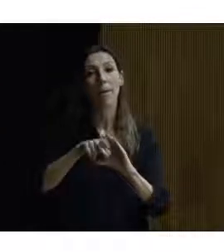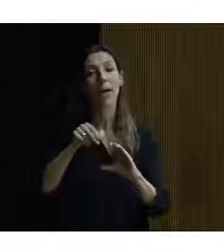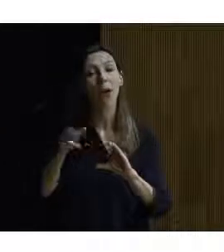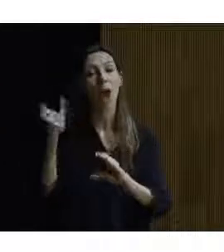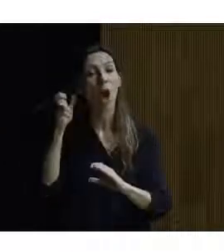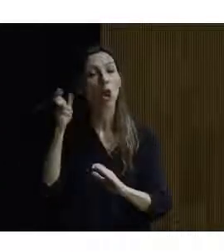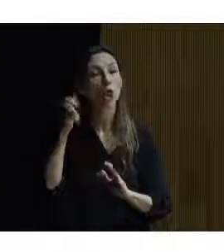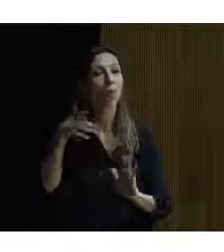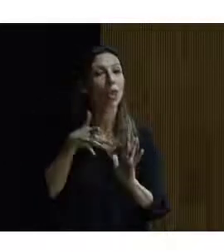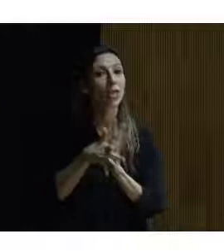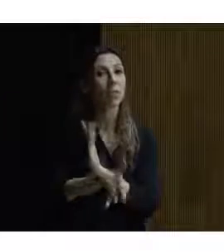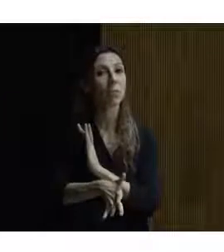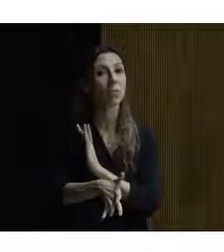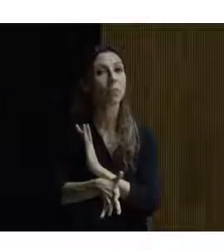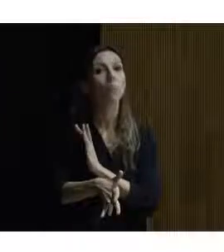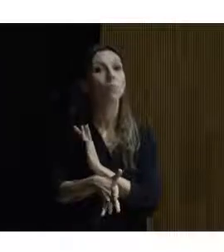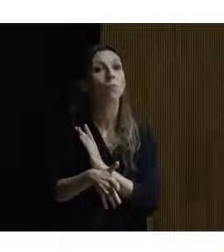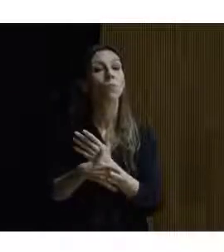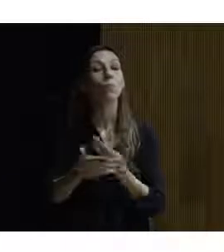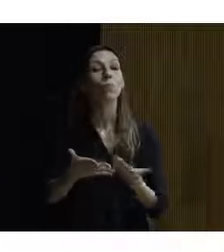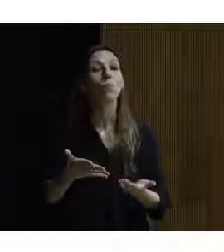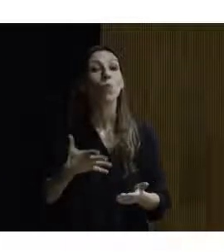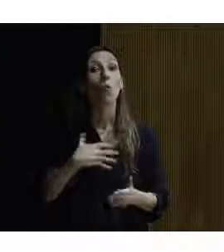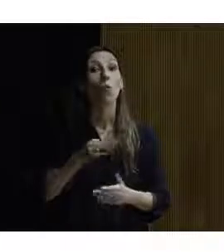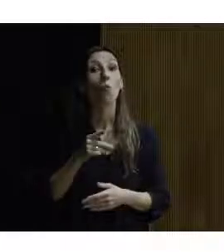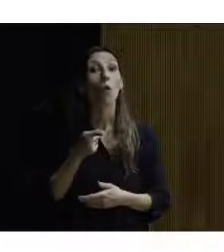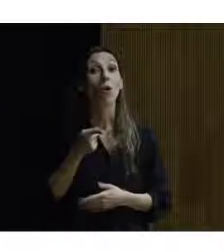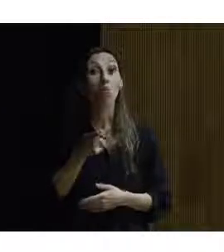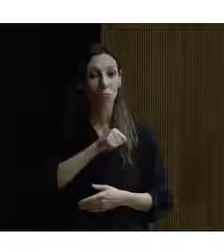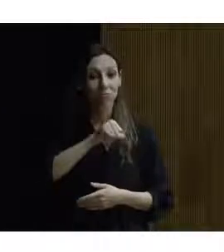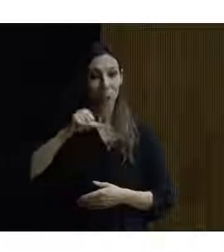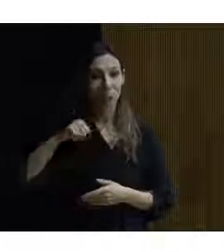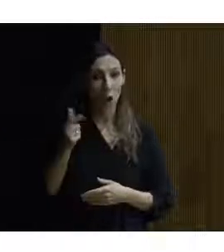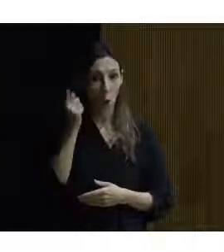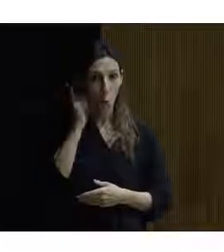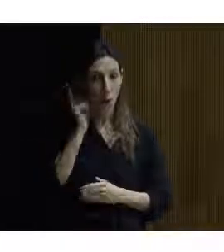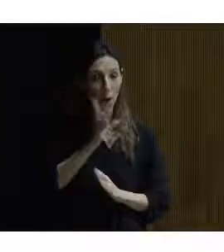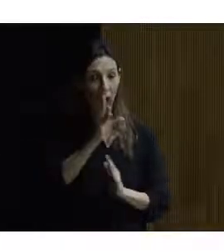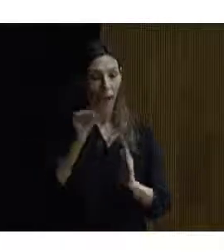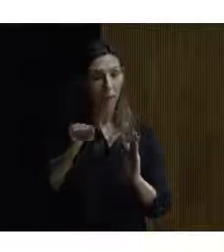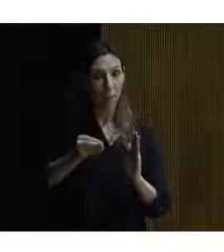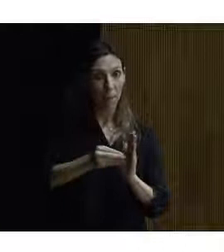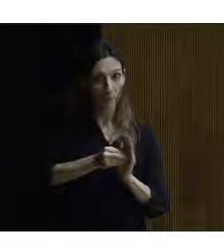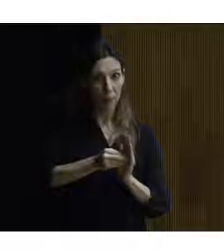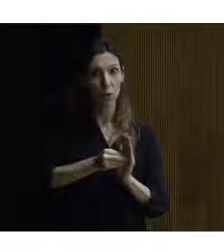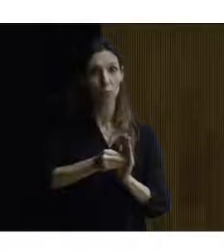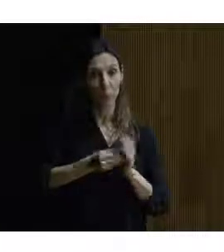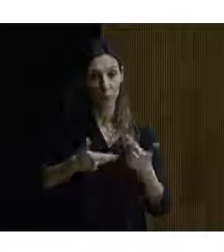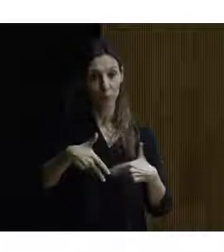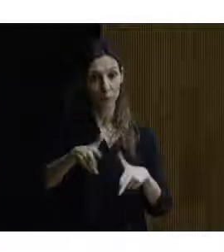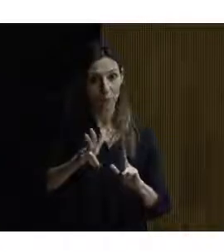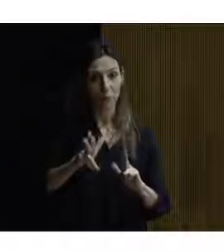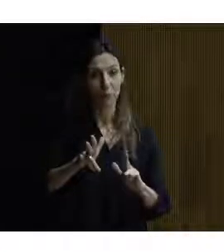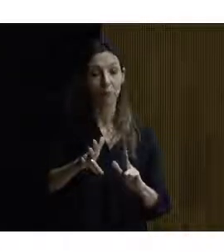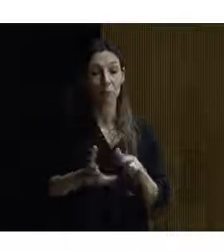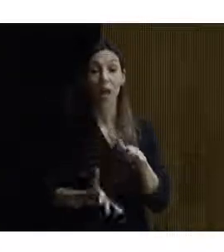por ejemplo los llevas tú en tu propia aplicación en tu propio móvil es una app completamente gratuita vale tú